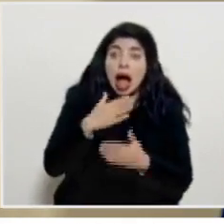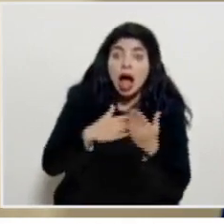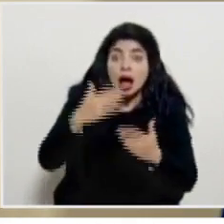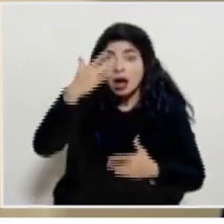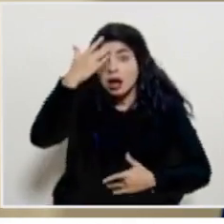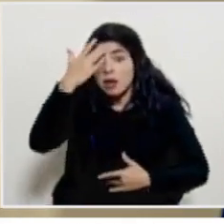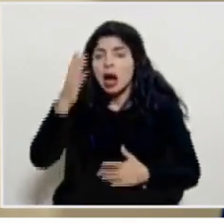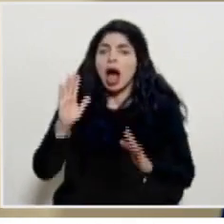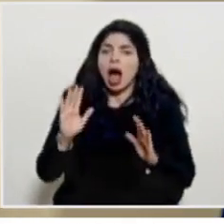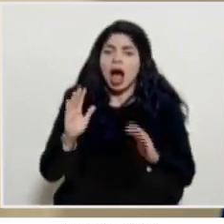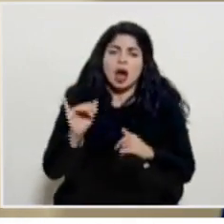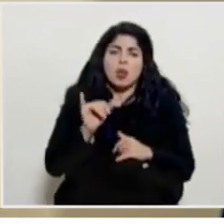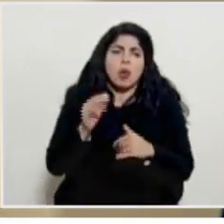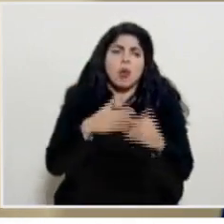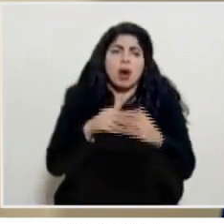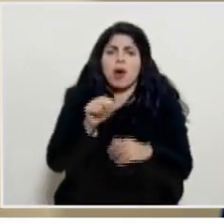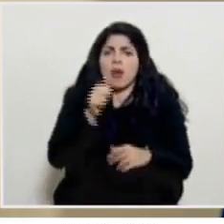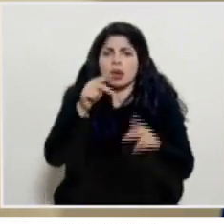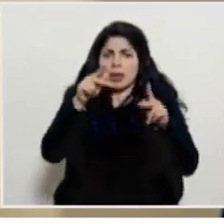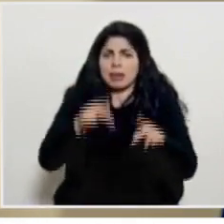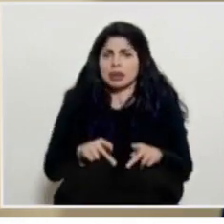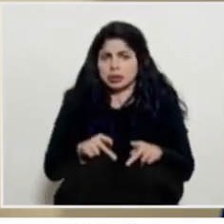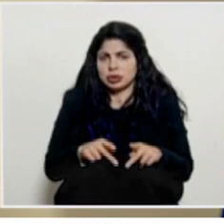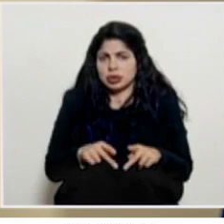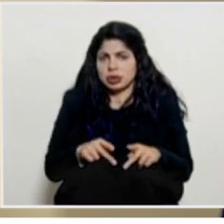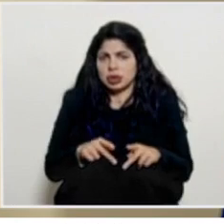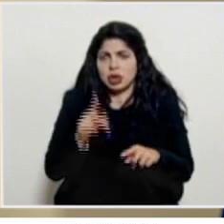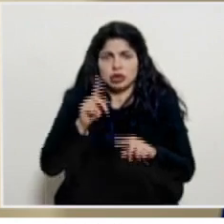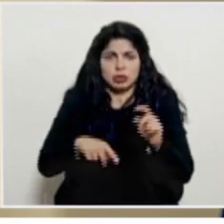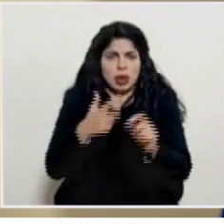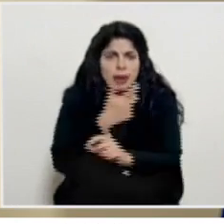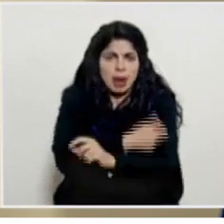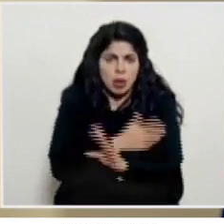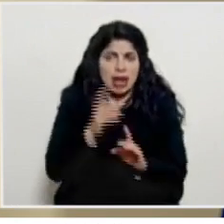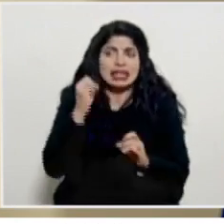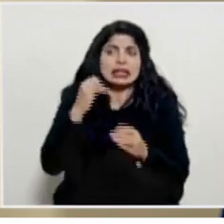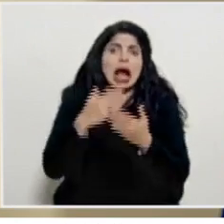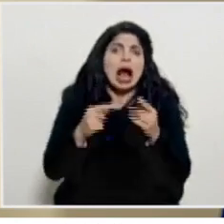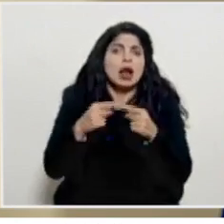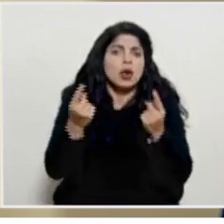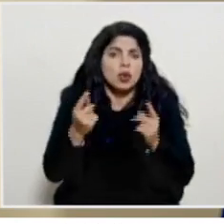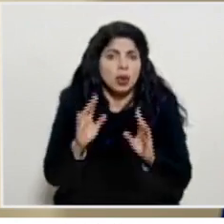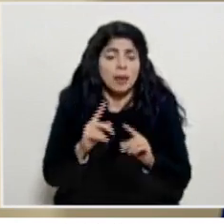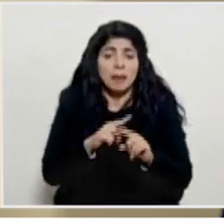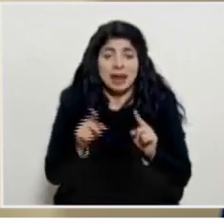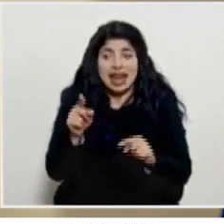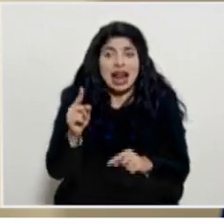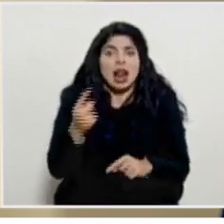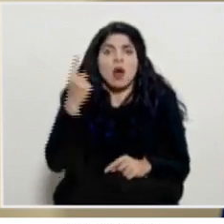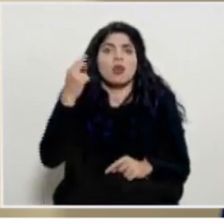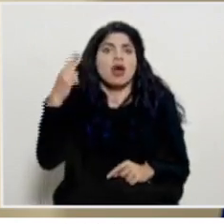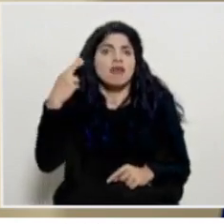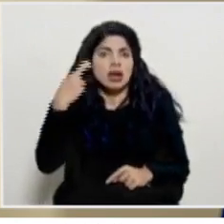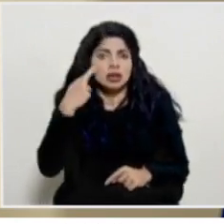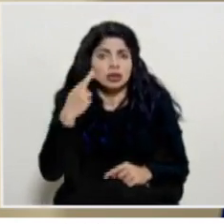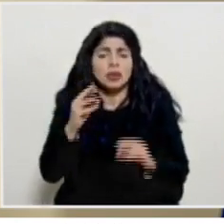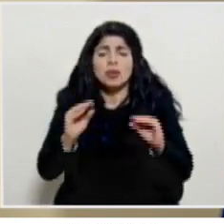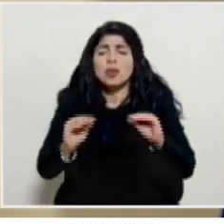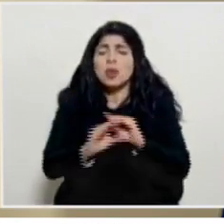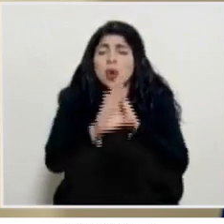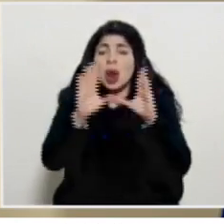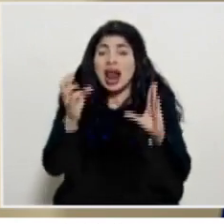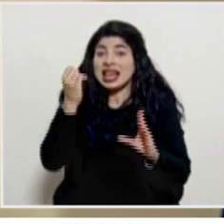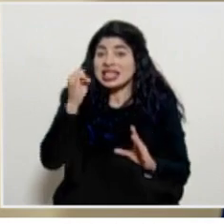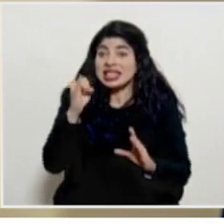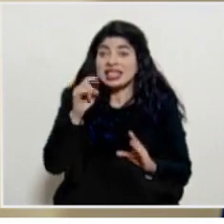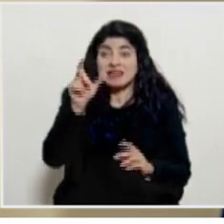médica pues es como cualquier otra persona no se debe vacunar pero realidad esa es la única condición que rige y es claro que al no